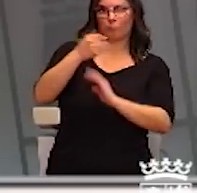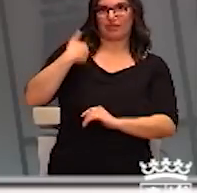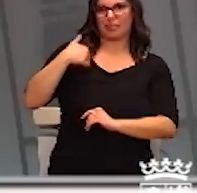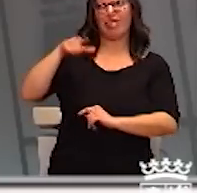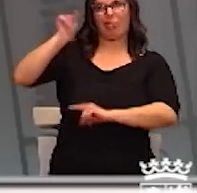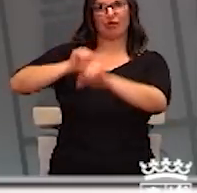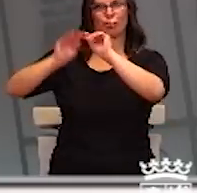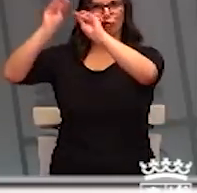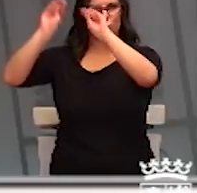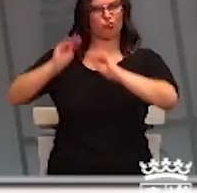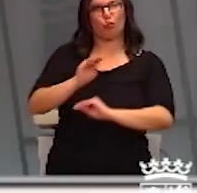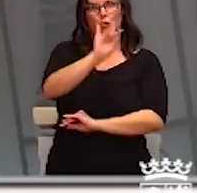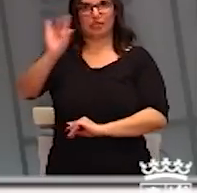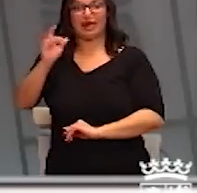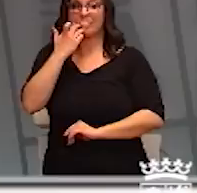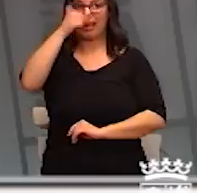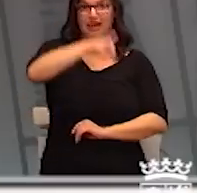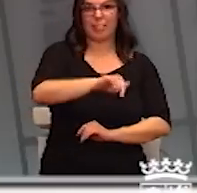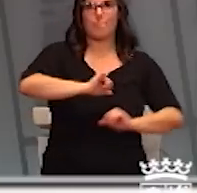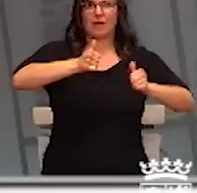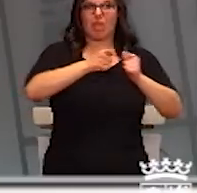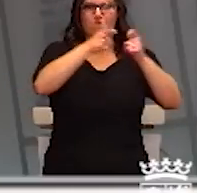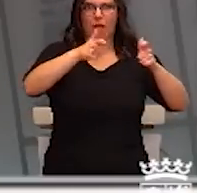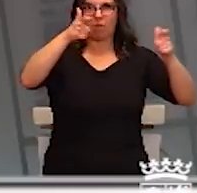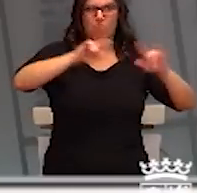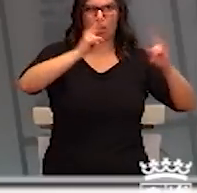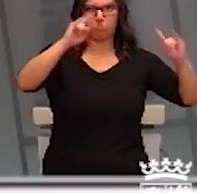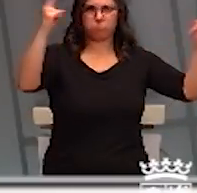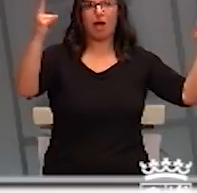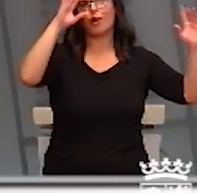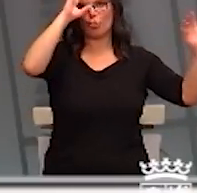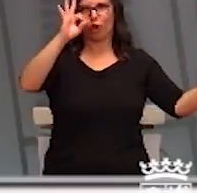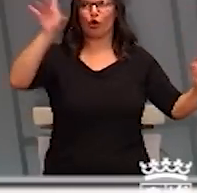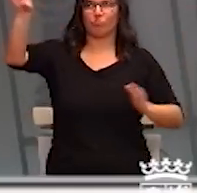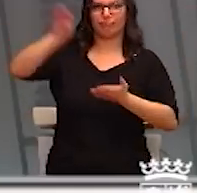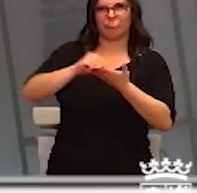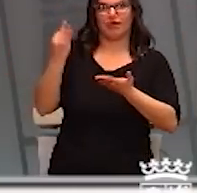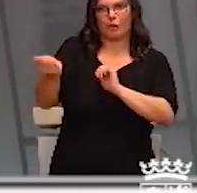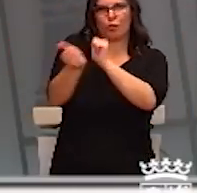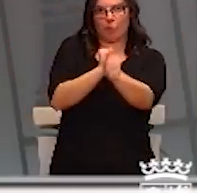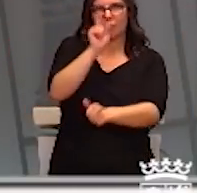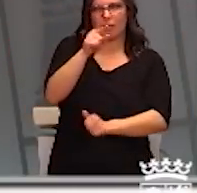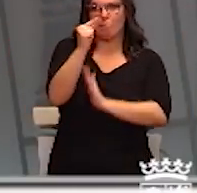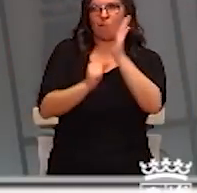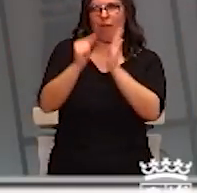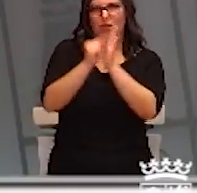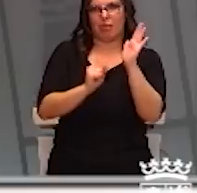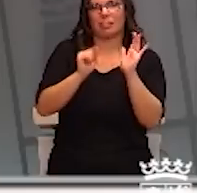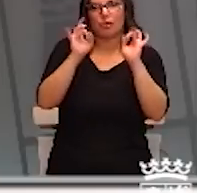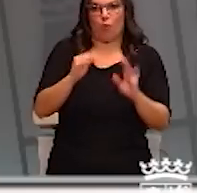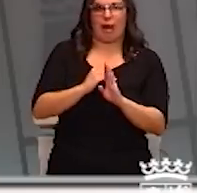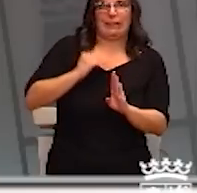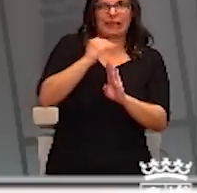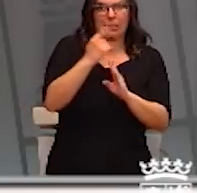decisiones. Si nuestros casos empiezan a duplicarse, a multiplicarse, pues evidentemente tendremos que tomar las actuaciones